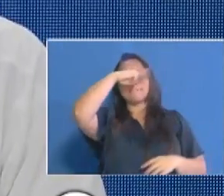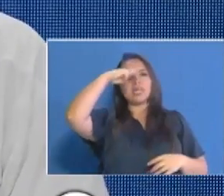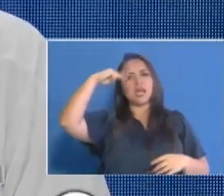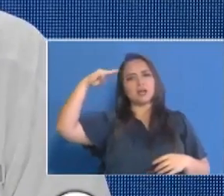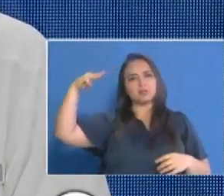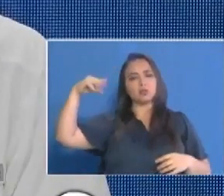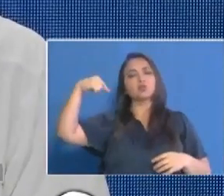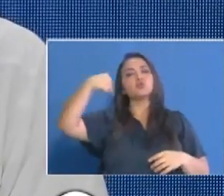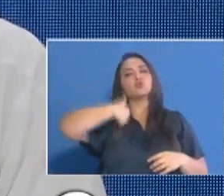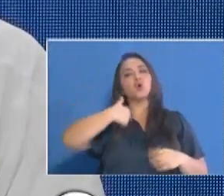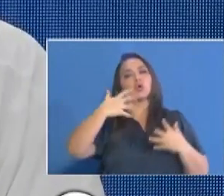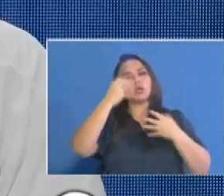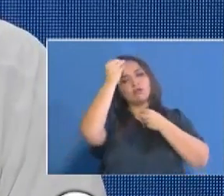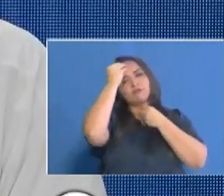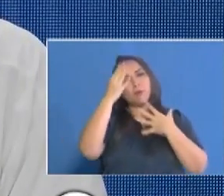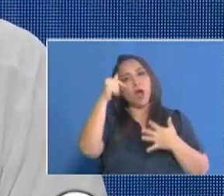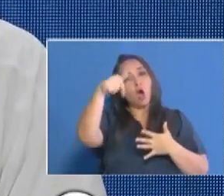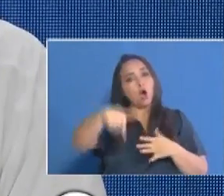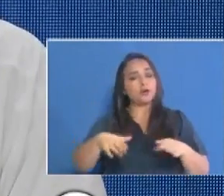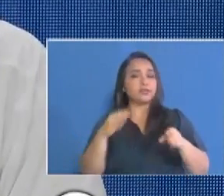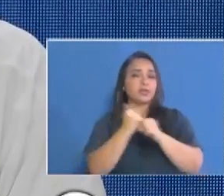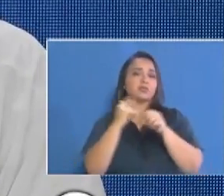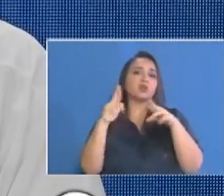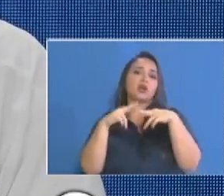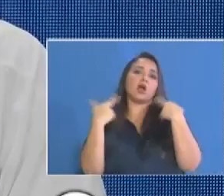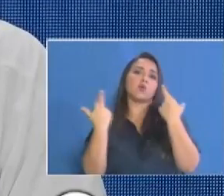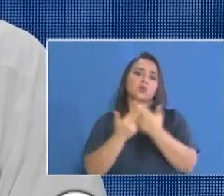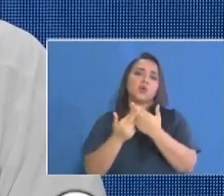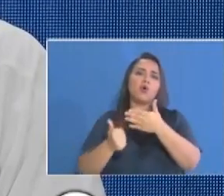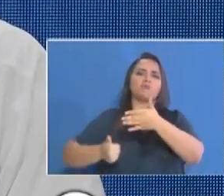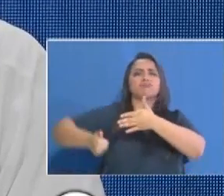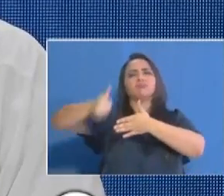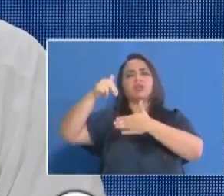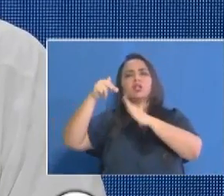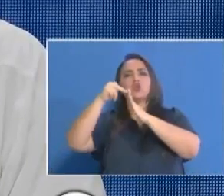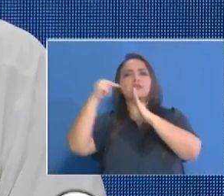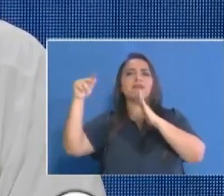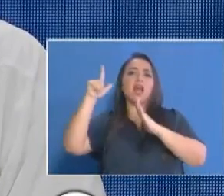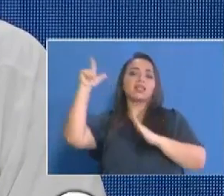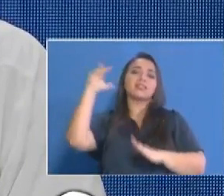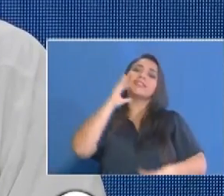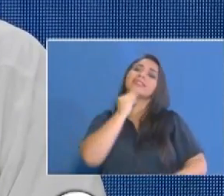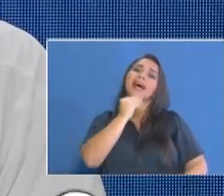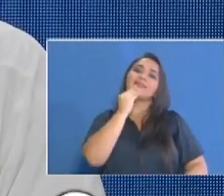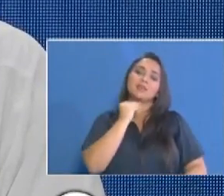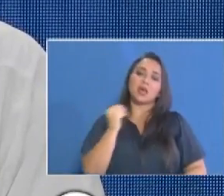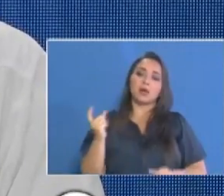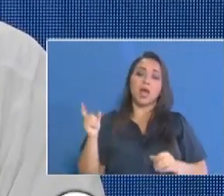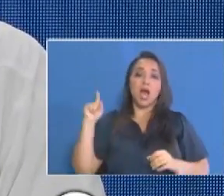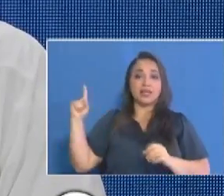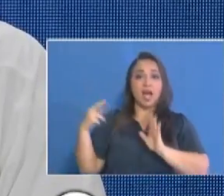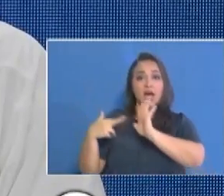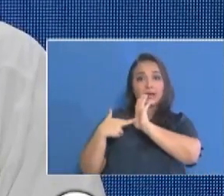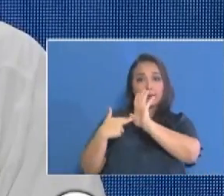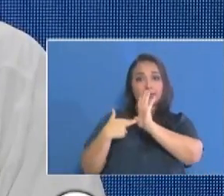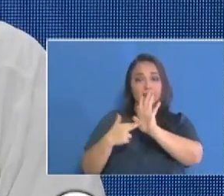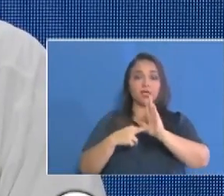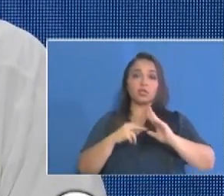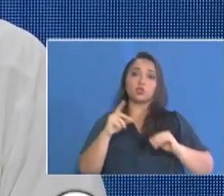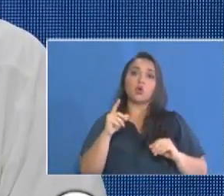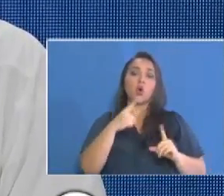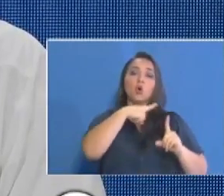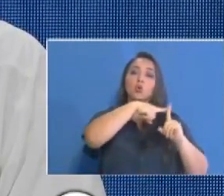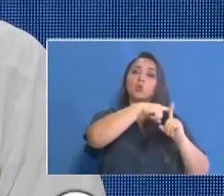informarle que hoy se realizó una reunión de alto nivel en el Darién donde participaron representantes de la Cruz Roja